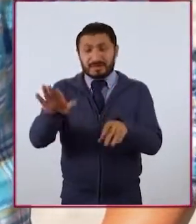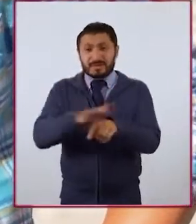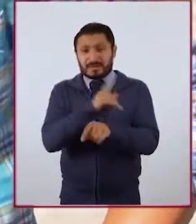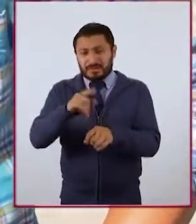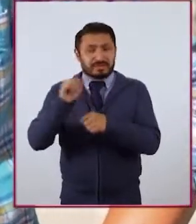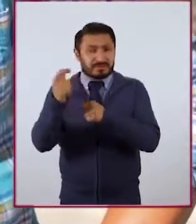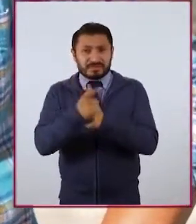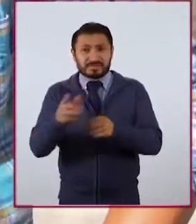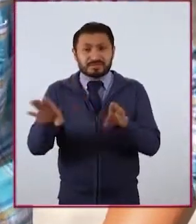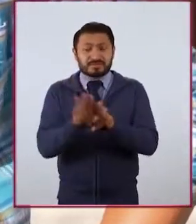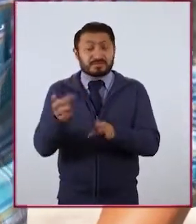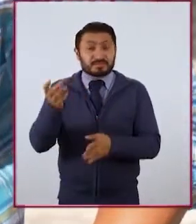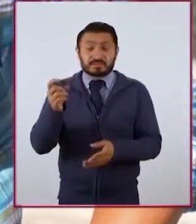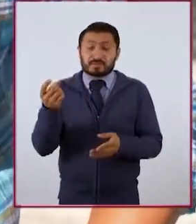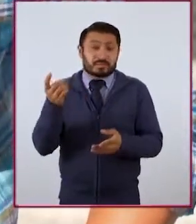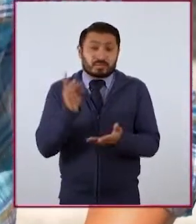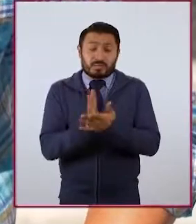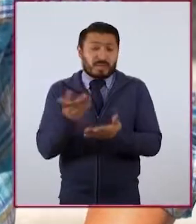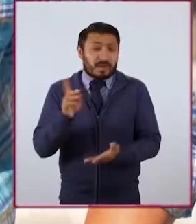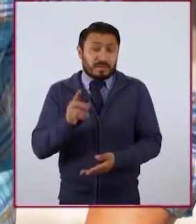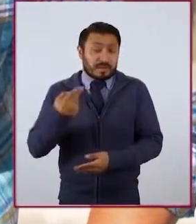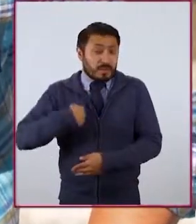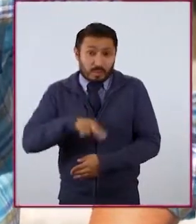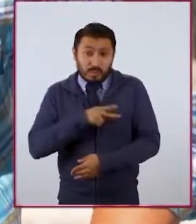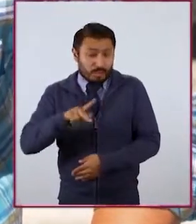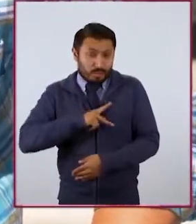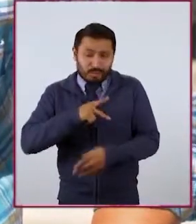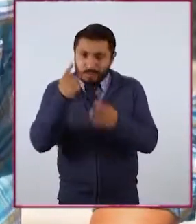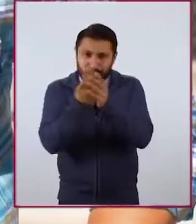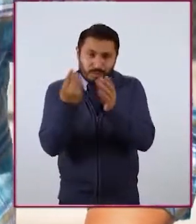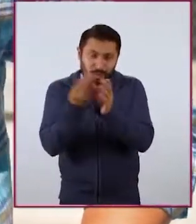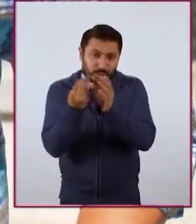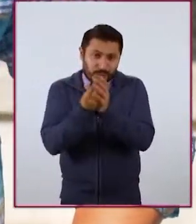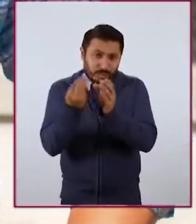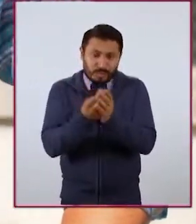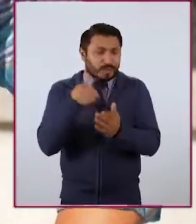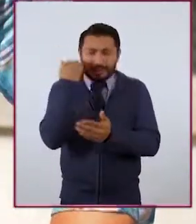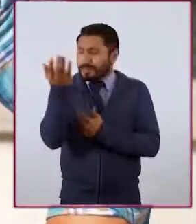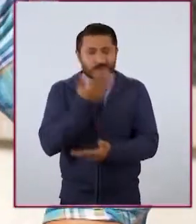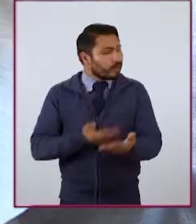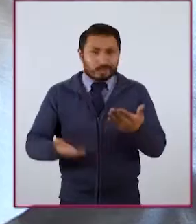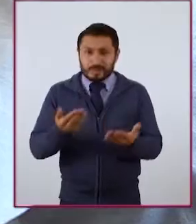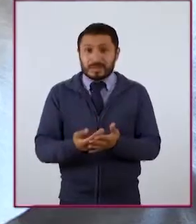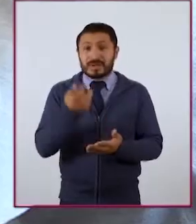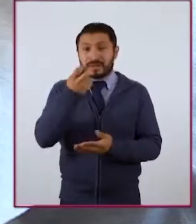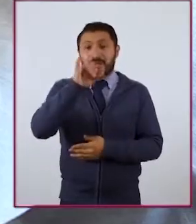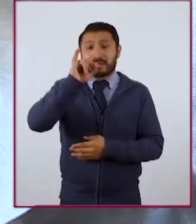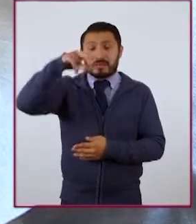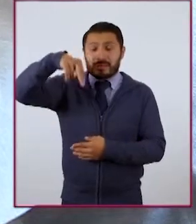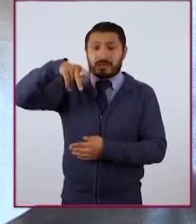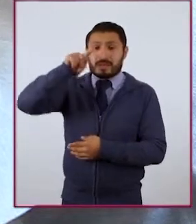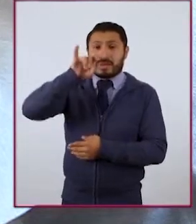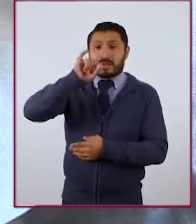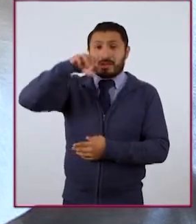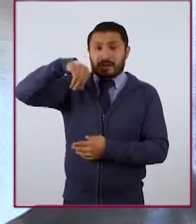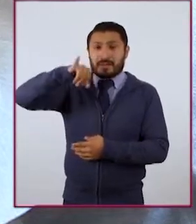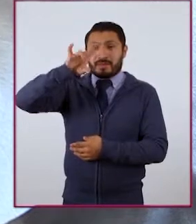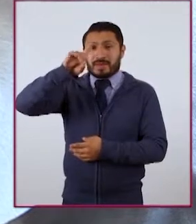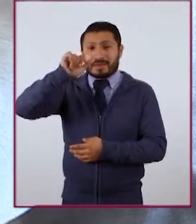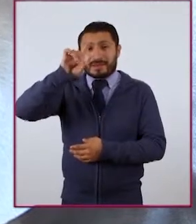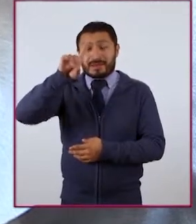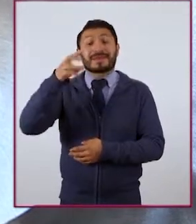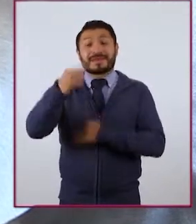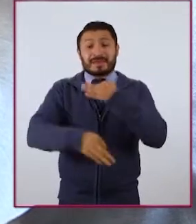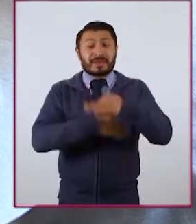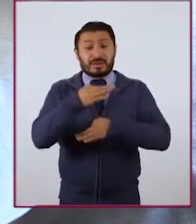es algo muy nuestro que no queremos compartir con nadie más. A esto le podemos llamar intimidad y es algo que todas y todos